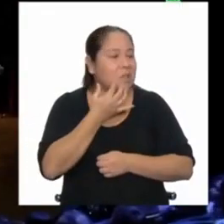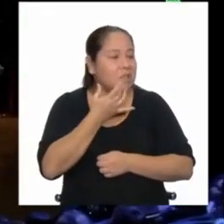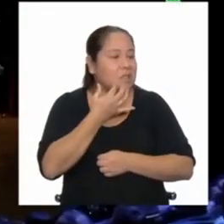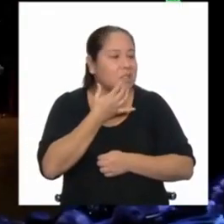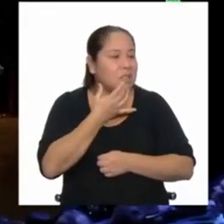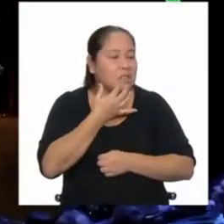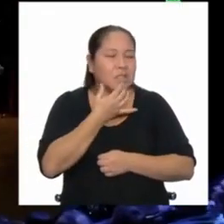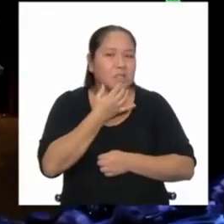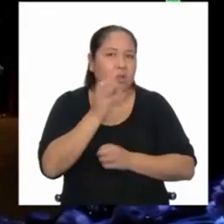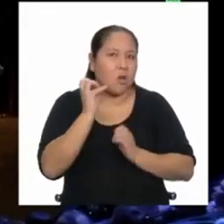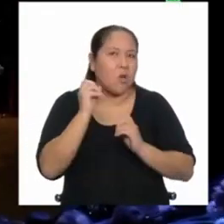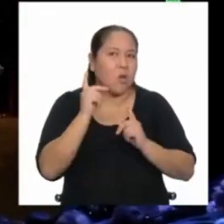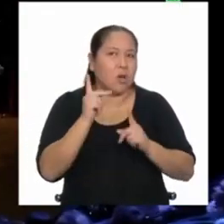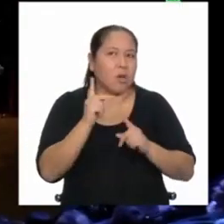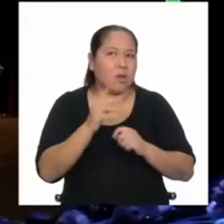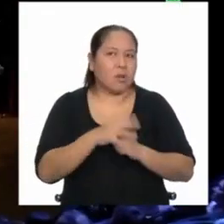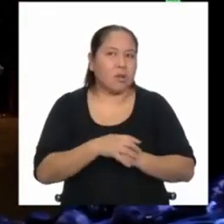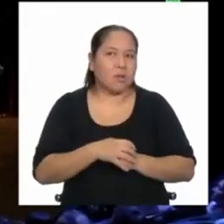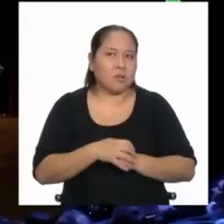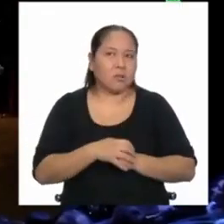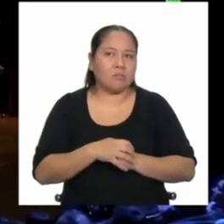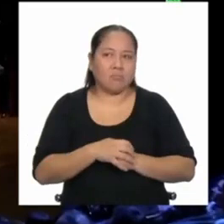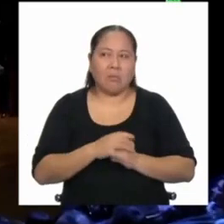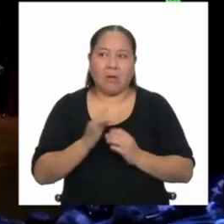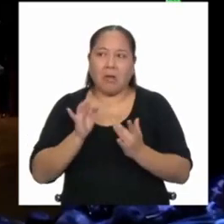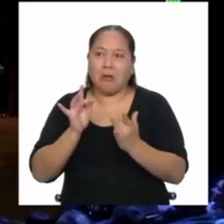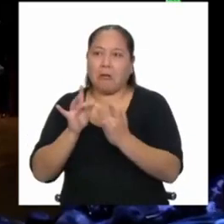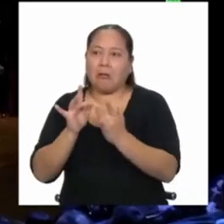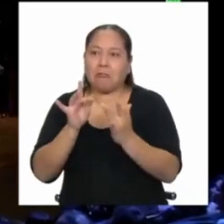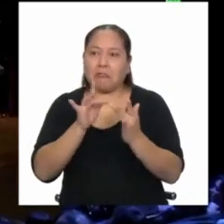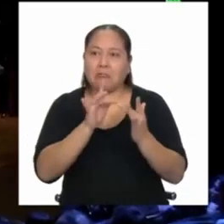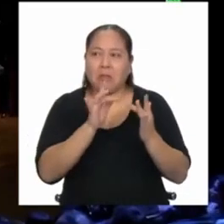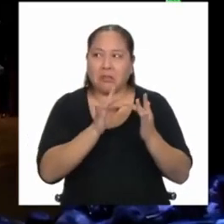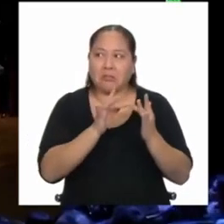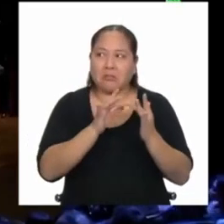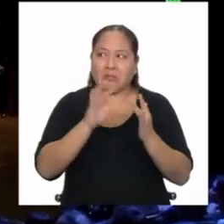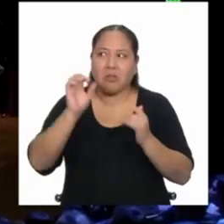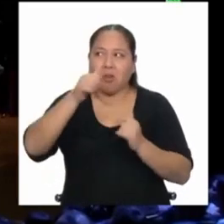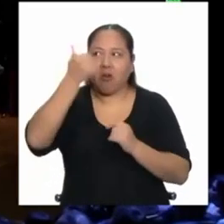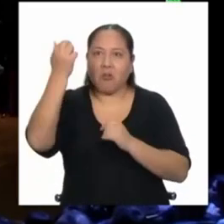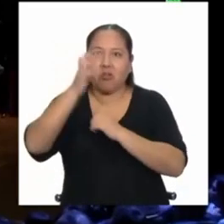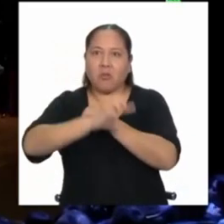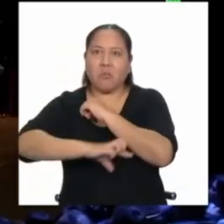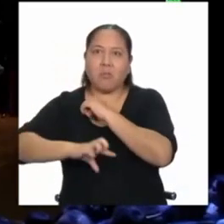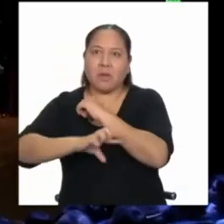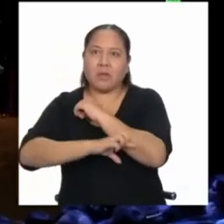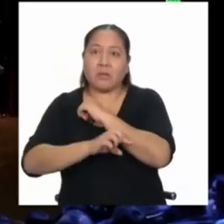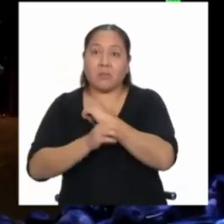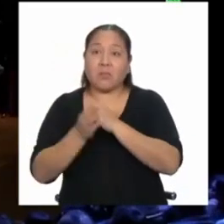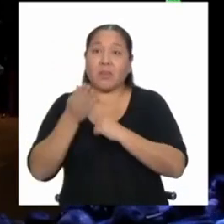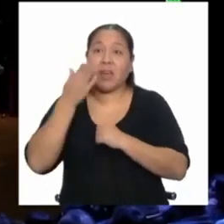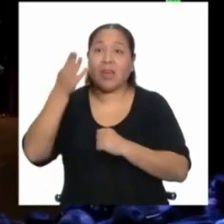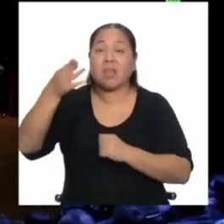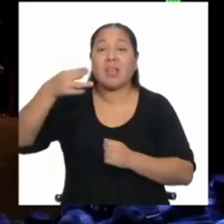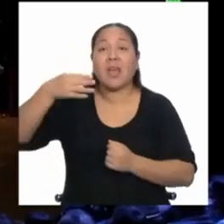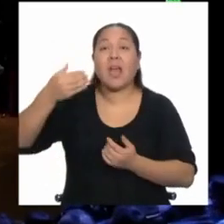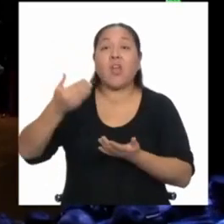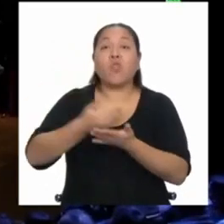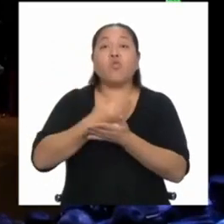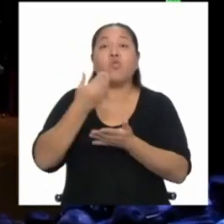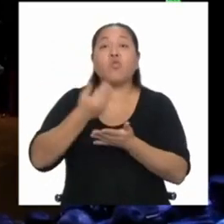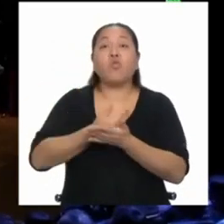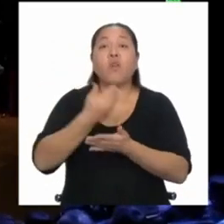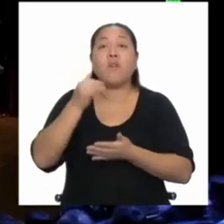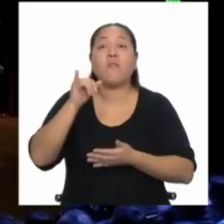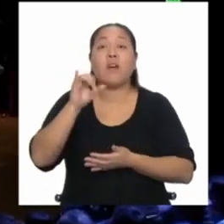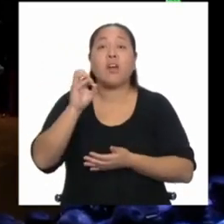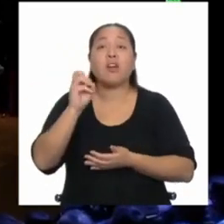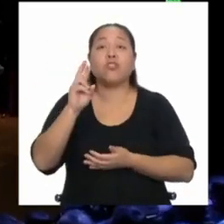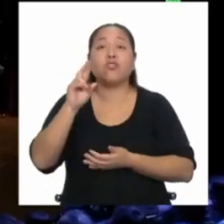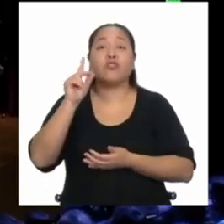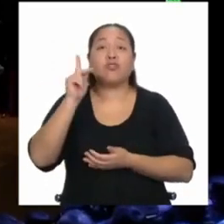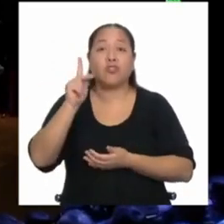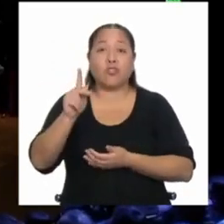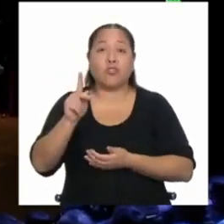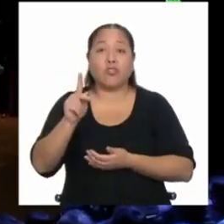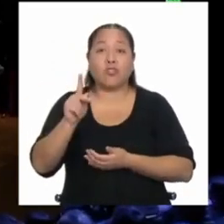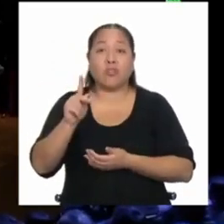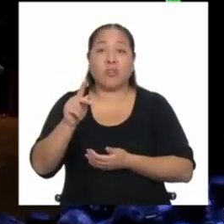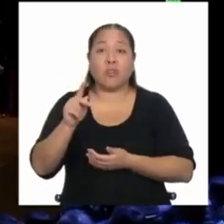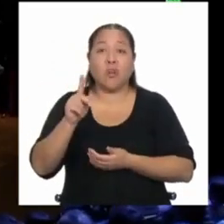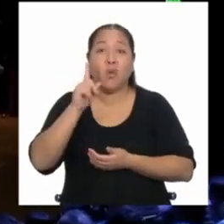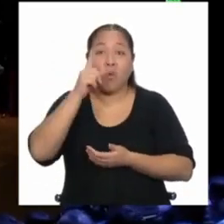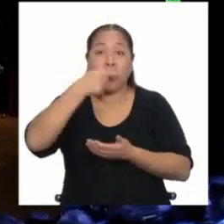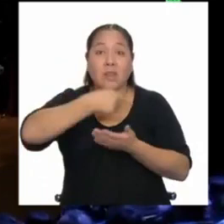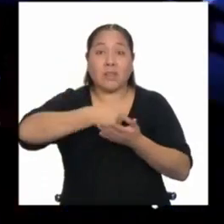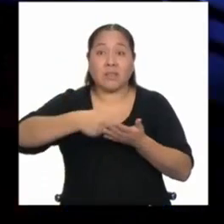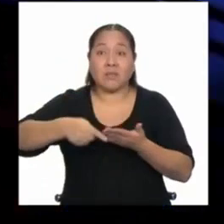Dije, ok, servirán de algo los contactos en el extranjero y me voy a a Nueva York una semana a buscar,